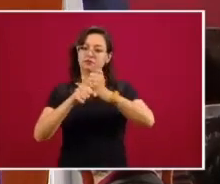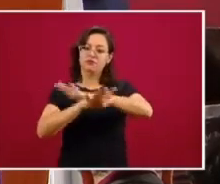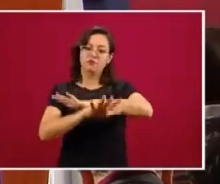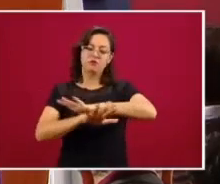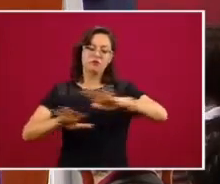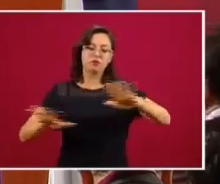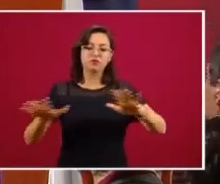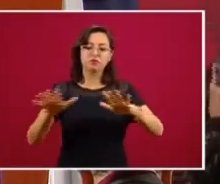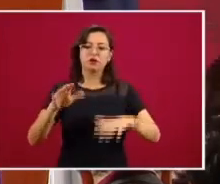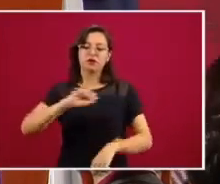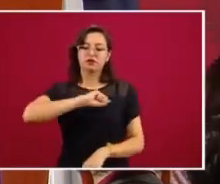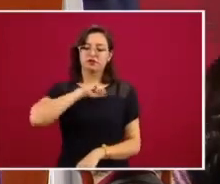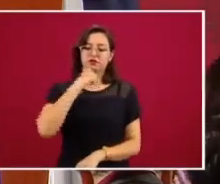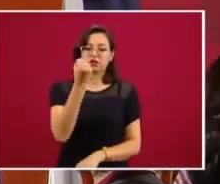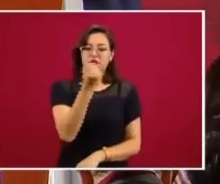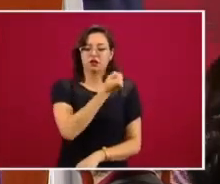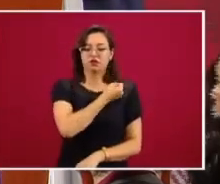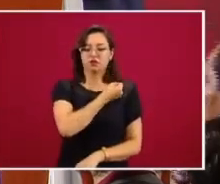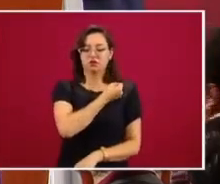mexicanos sobre la salud,